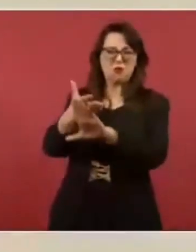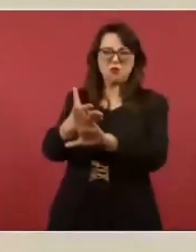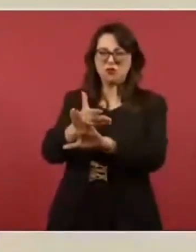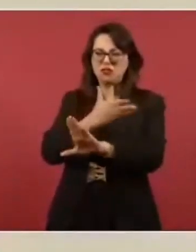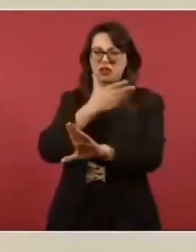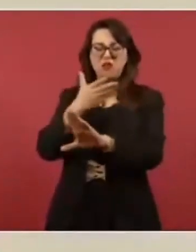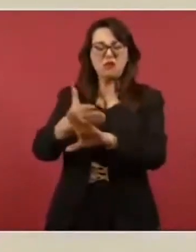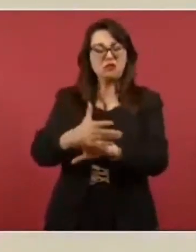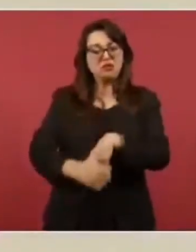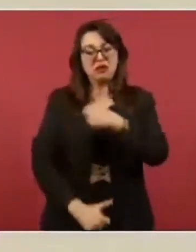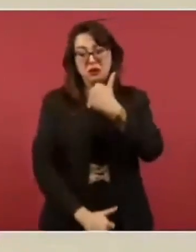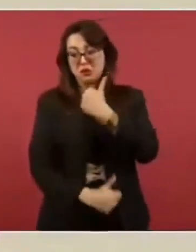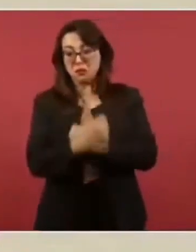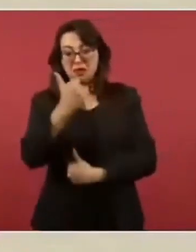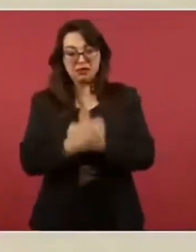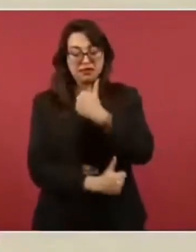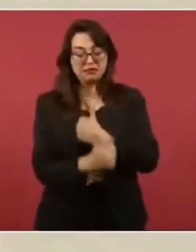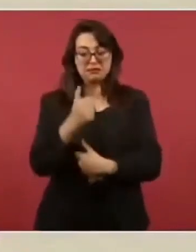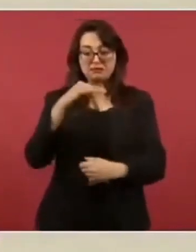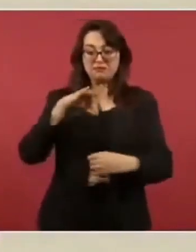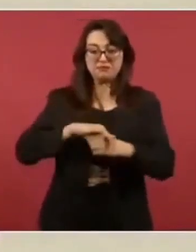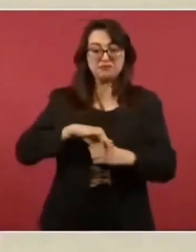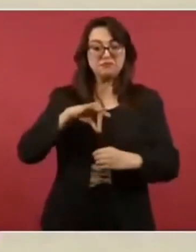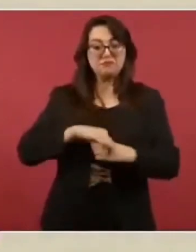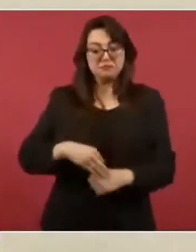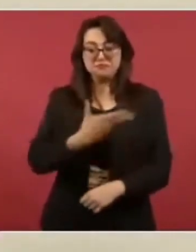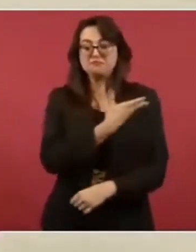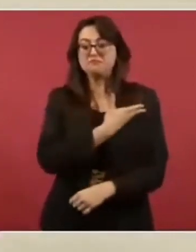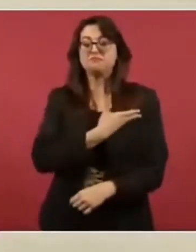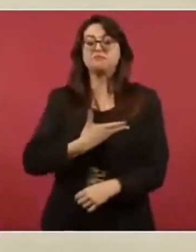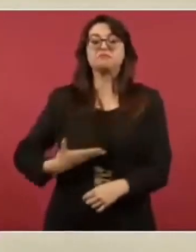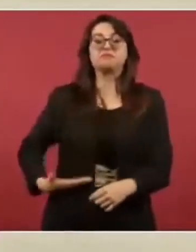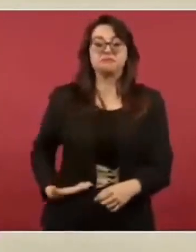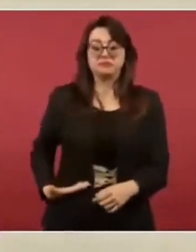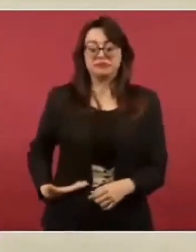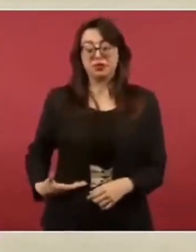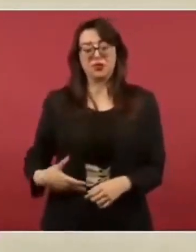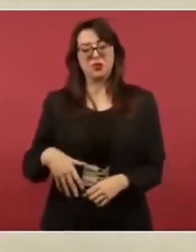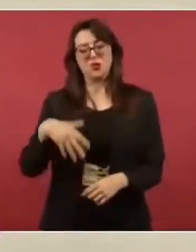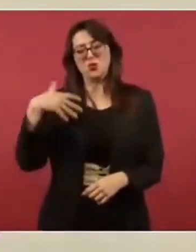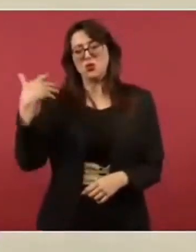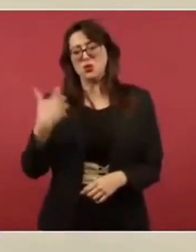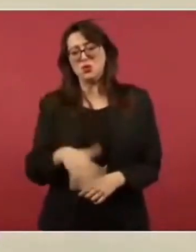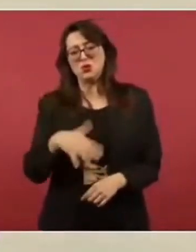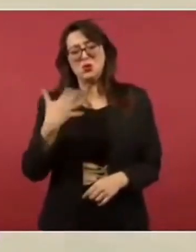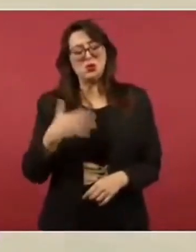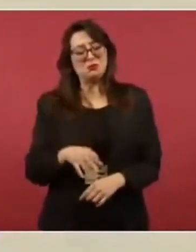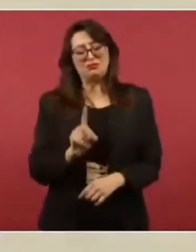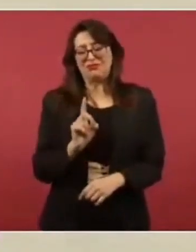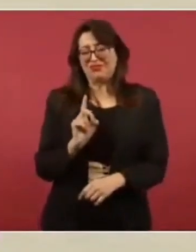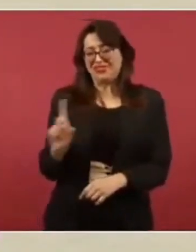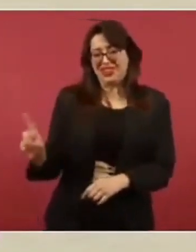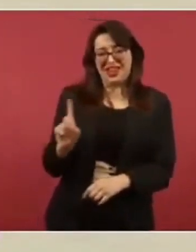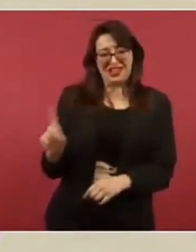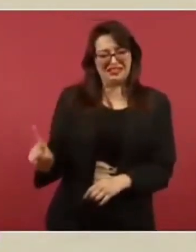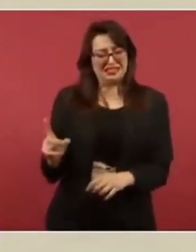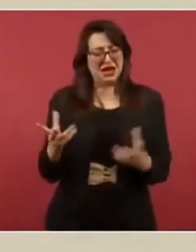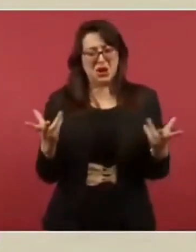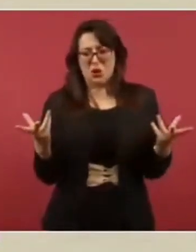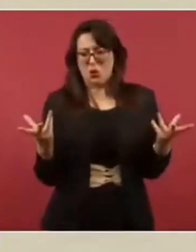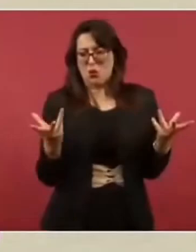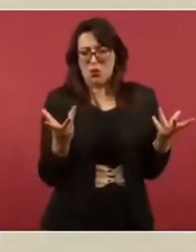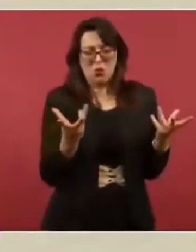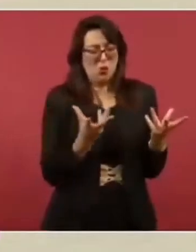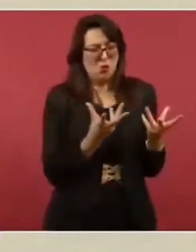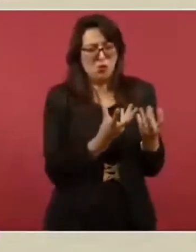elección presidencial. Era tal la oposición de derecha que el